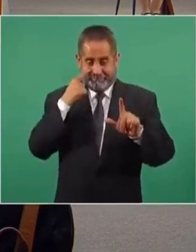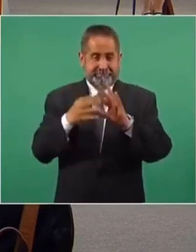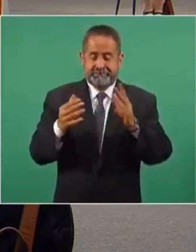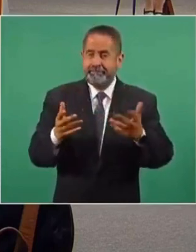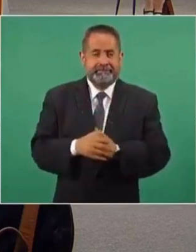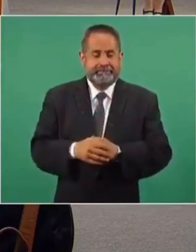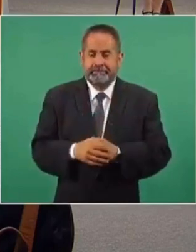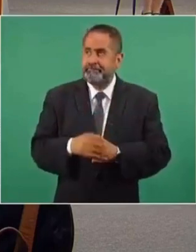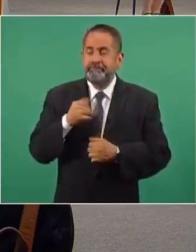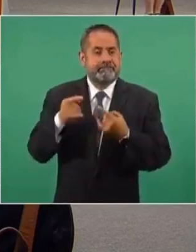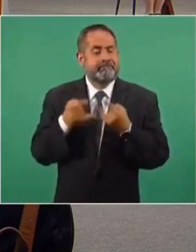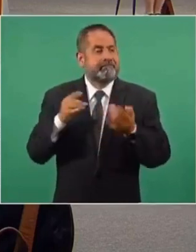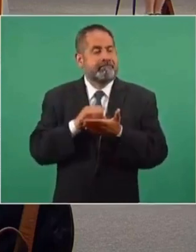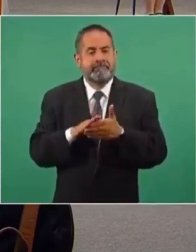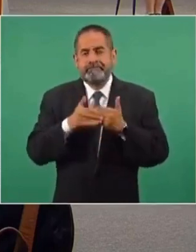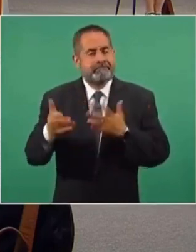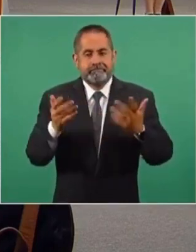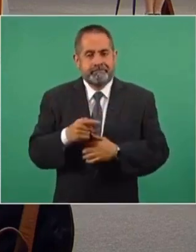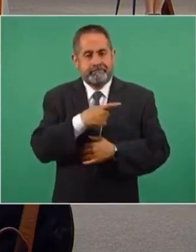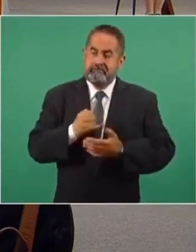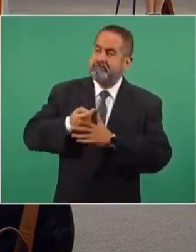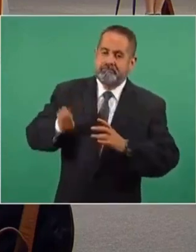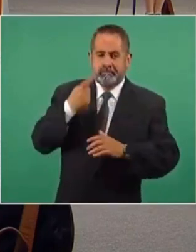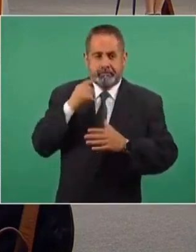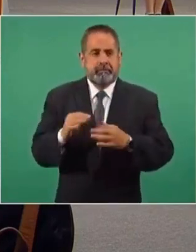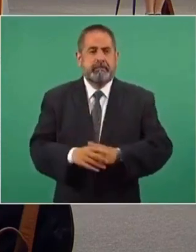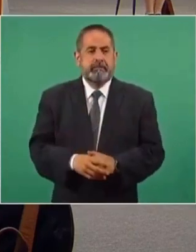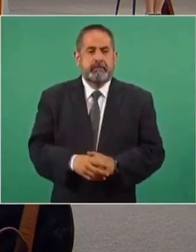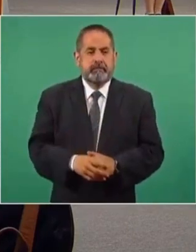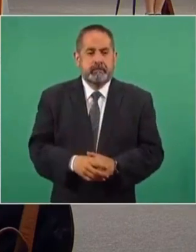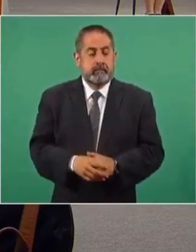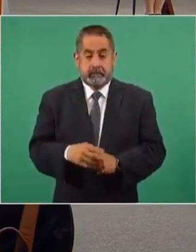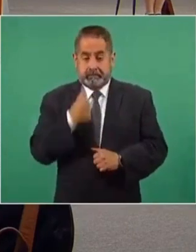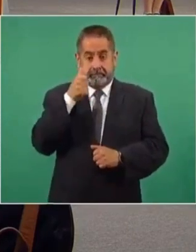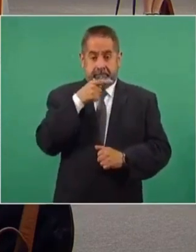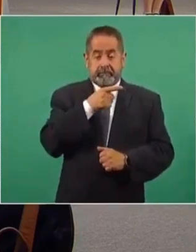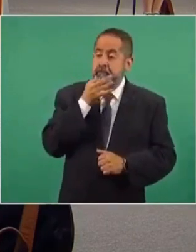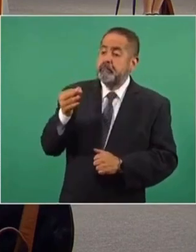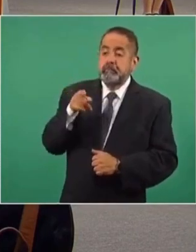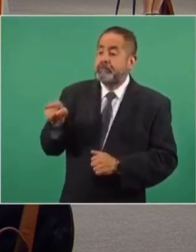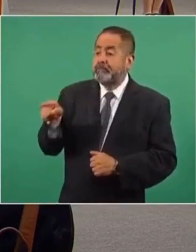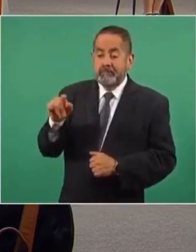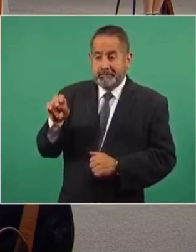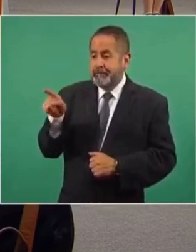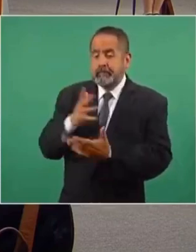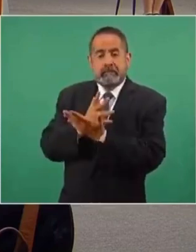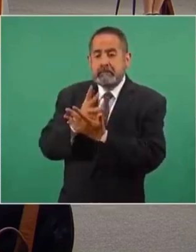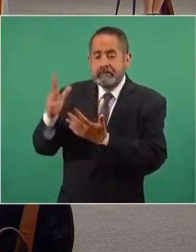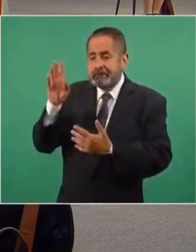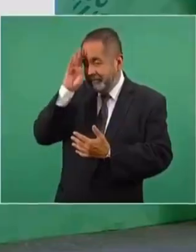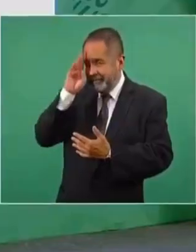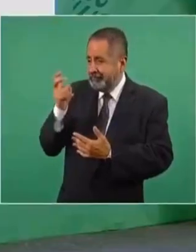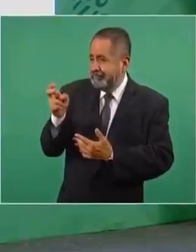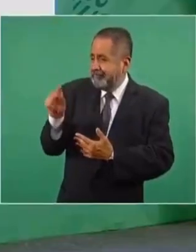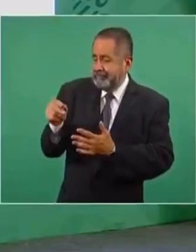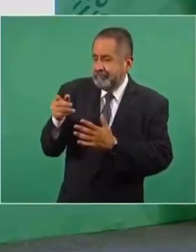para la historia, la resolución, excesiva y resulta